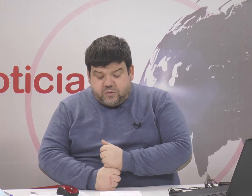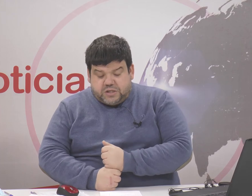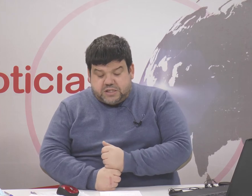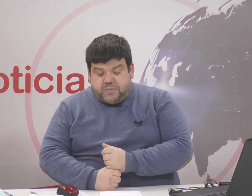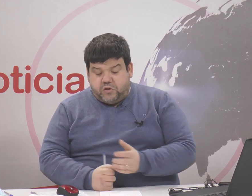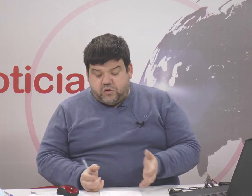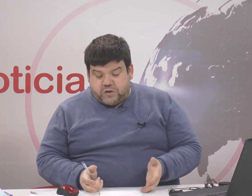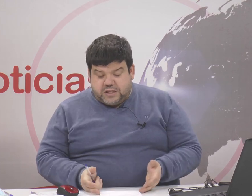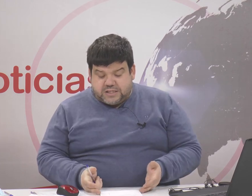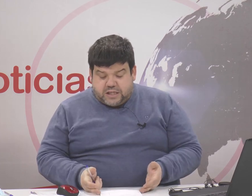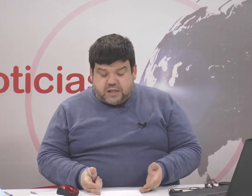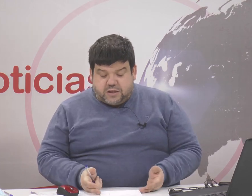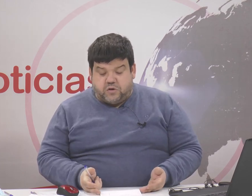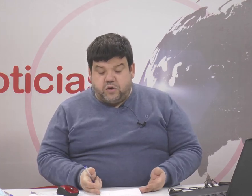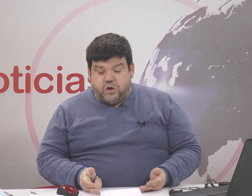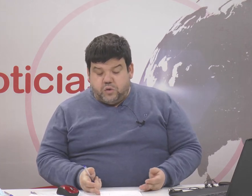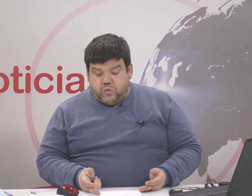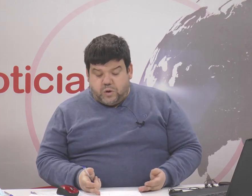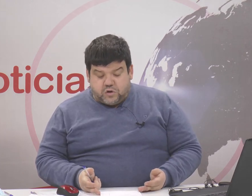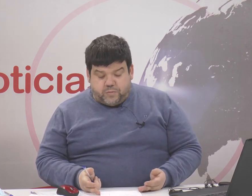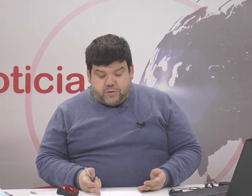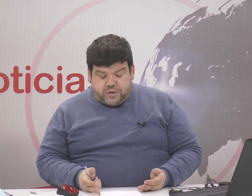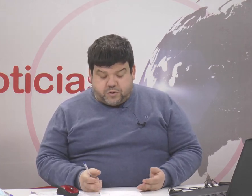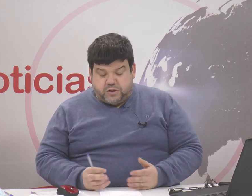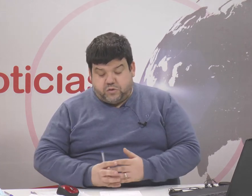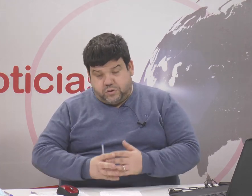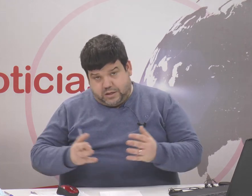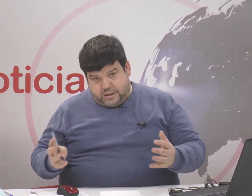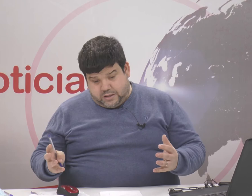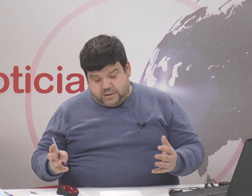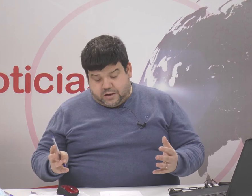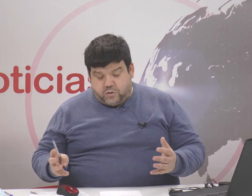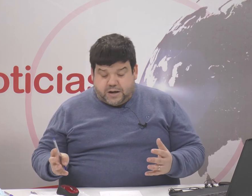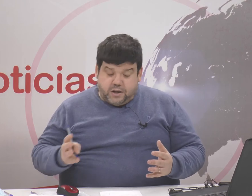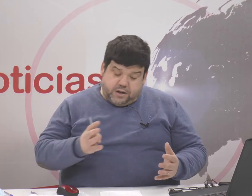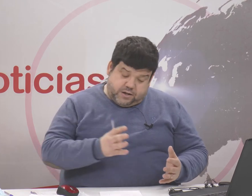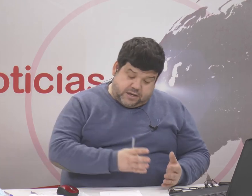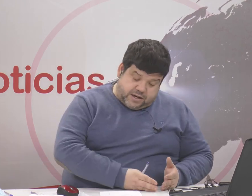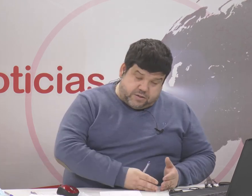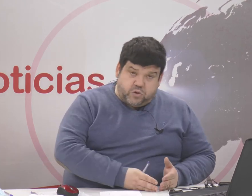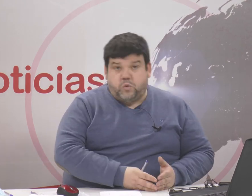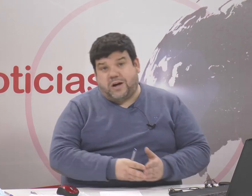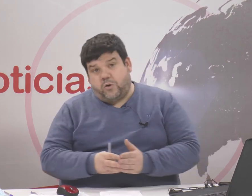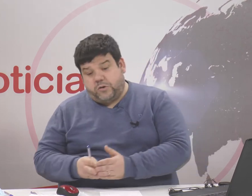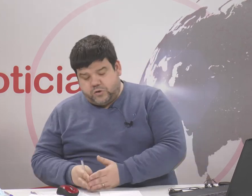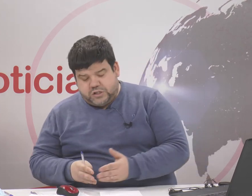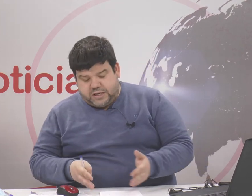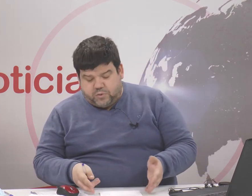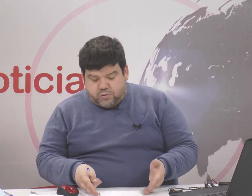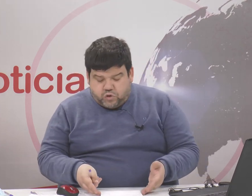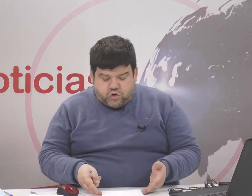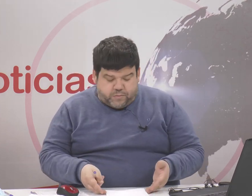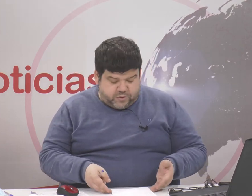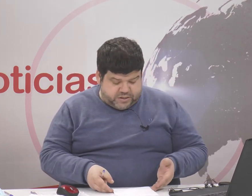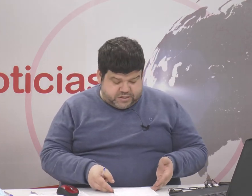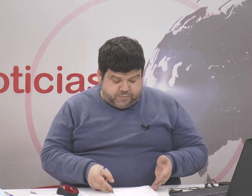trescientos cincuenta y siete mil ochocientos setenta y cinco un cuatro coma once por ciento en el global que han recibido una o dos dosis tenemos